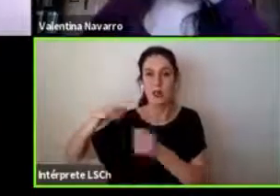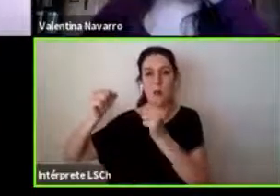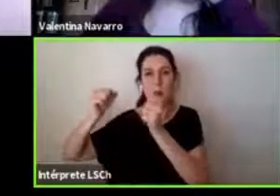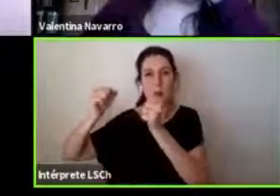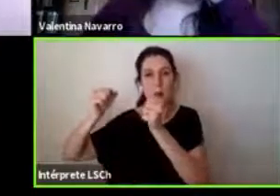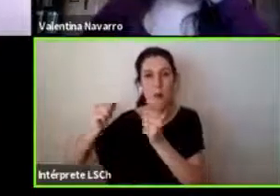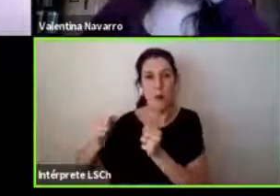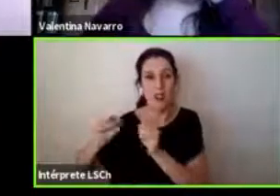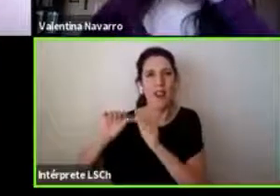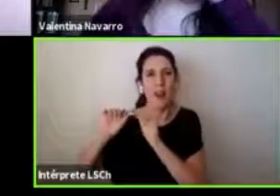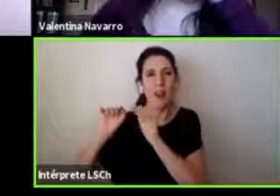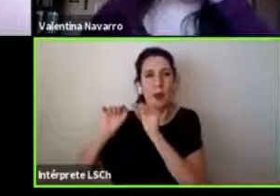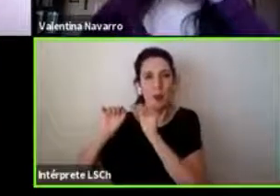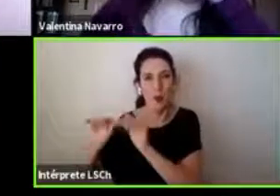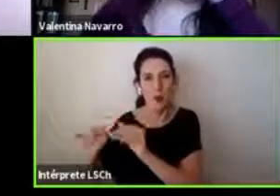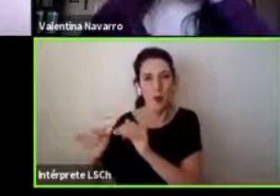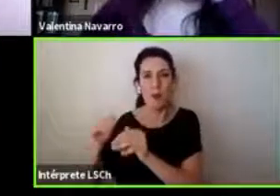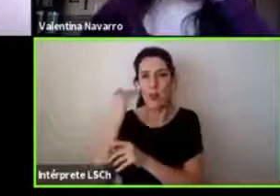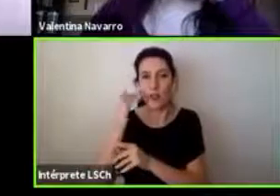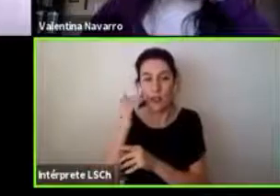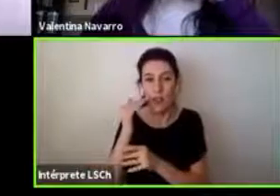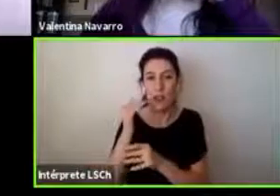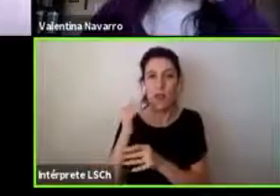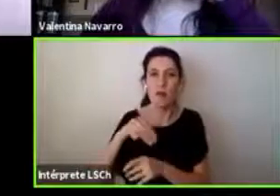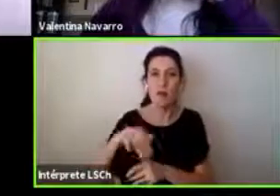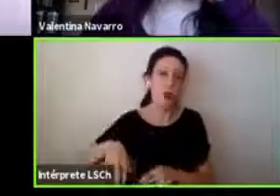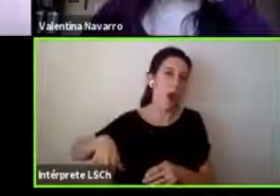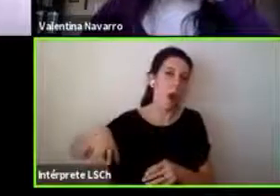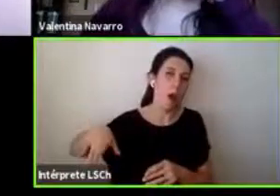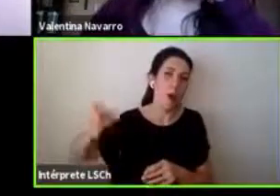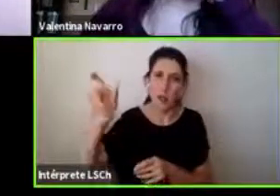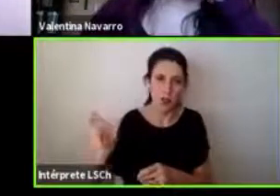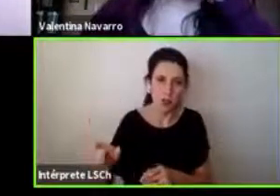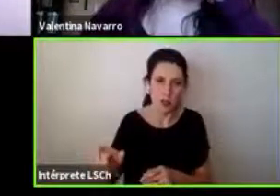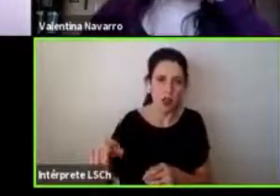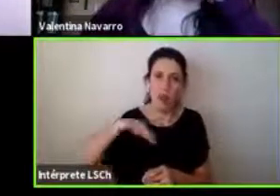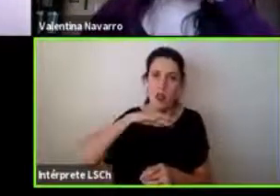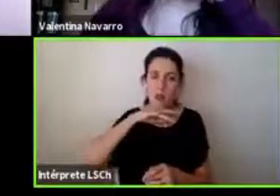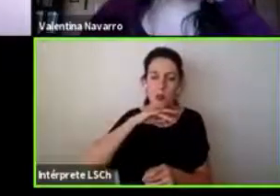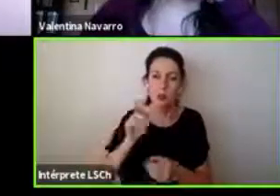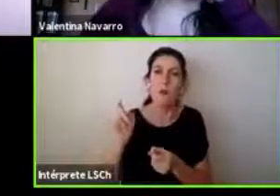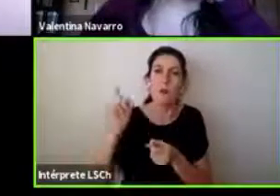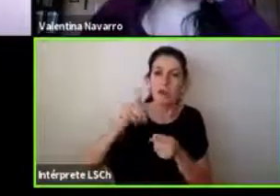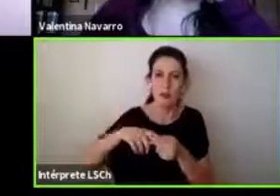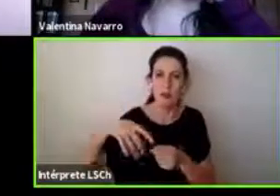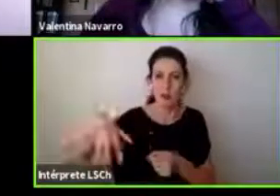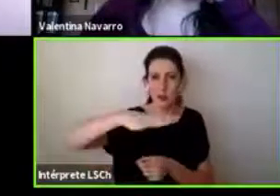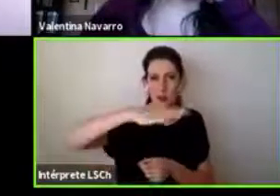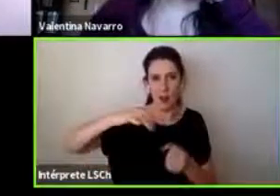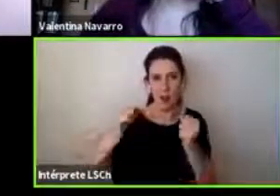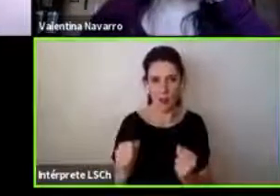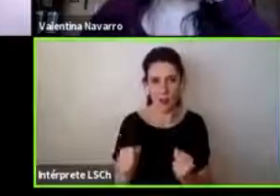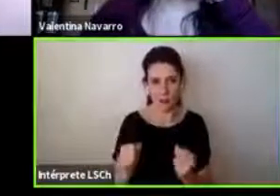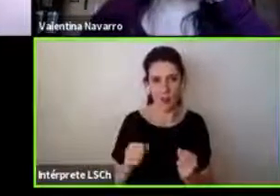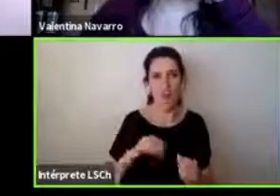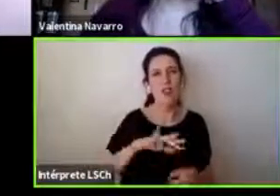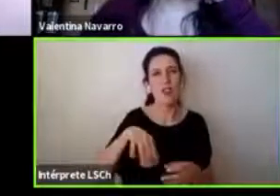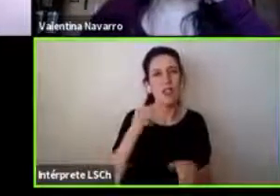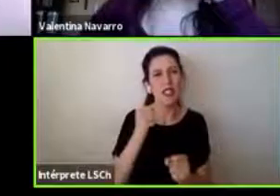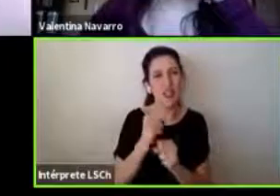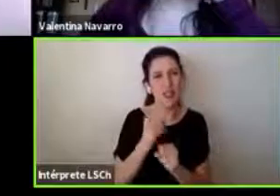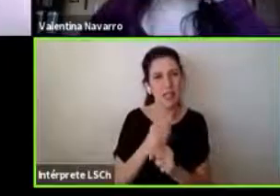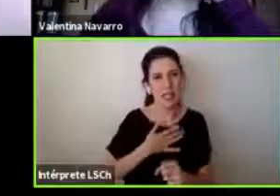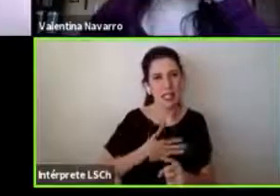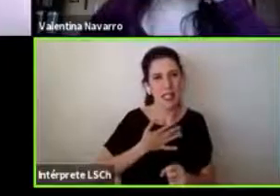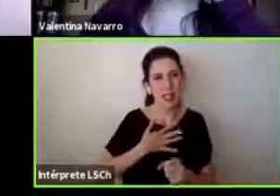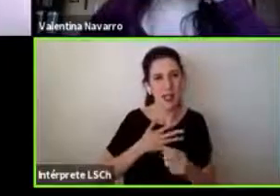en la sociedad y el trabajo que queríamos hacer en Neuromundos tenía mucho que ver con eso sensibilizar a la gente a